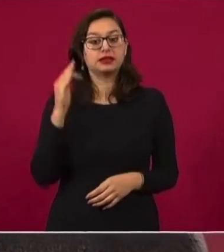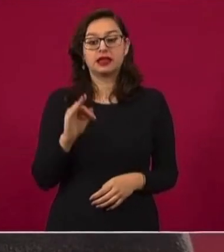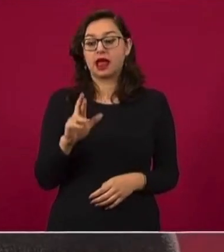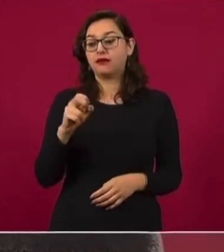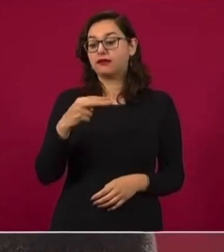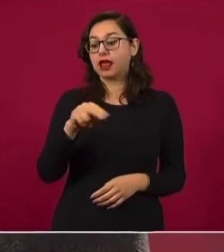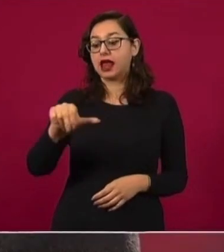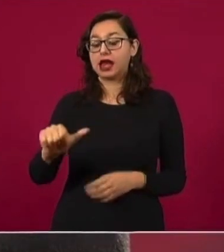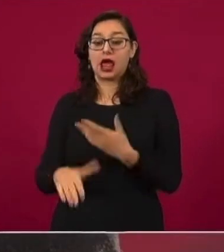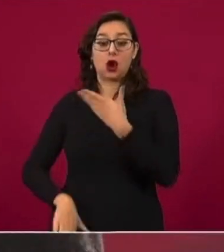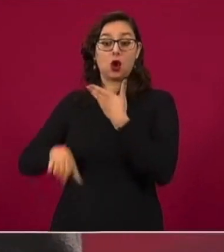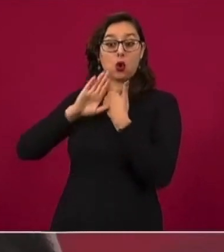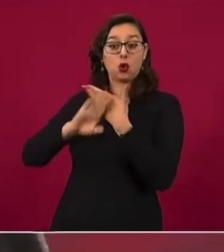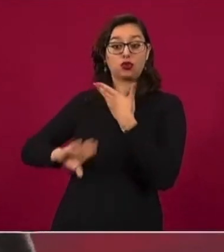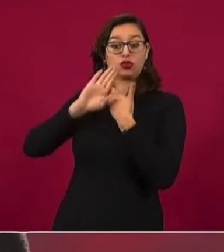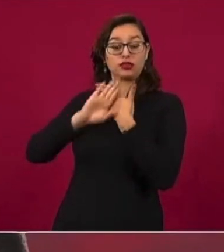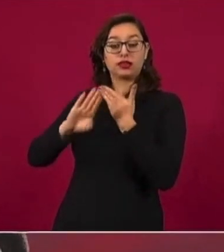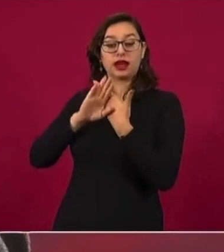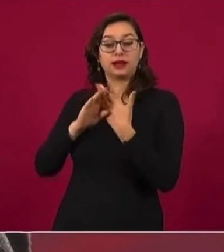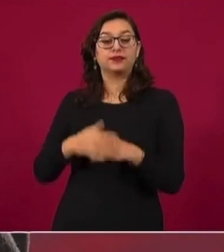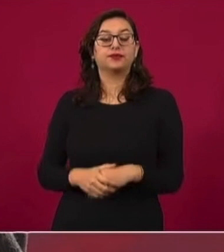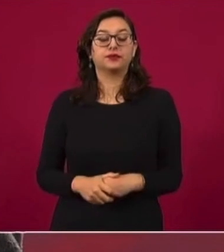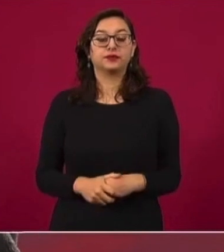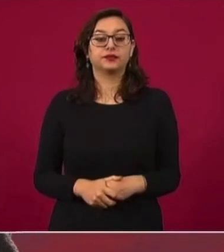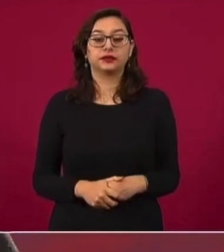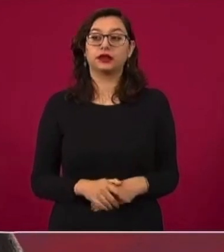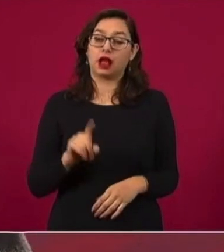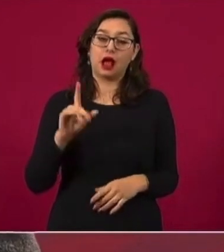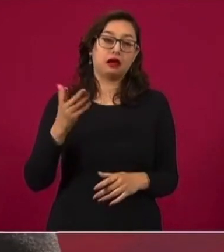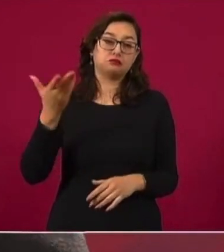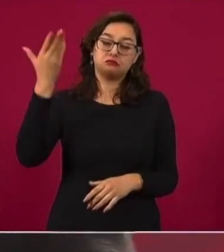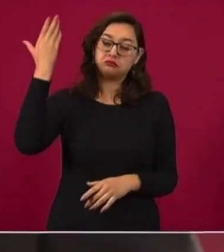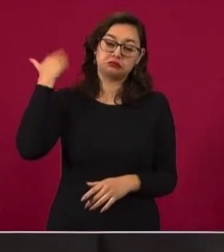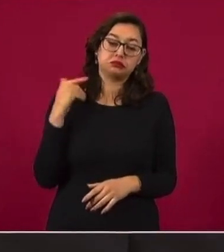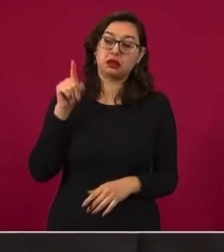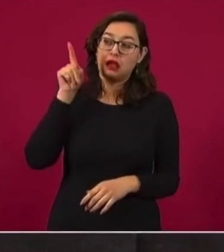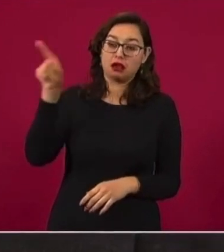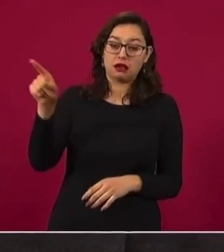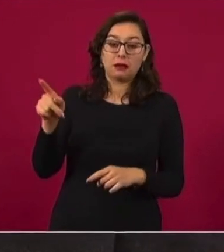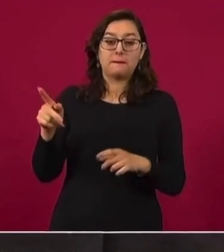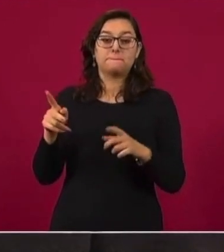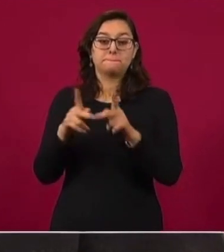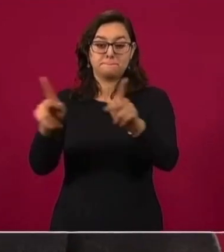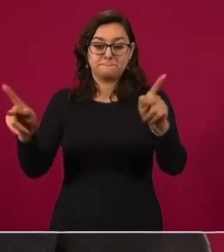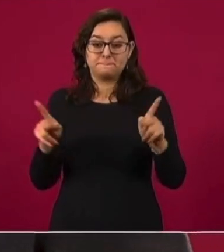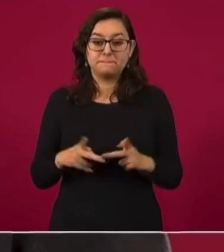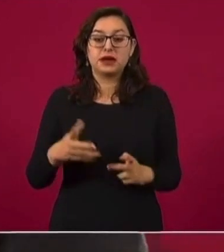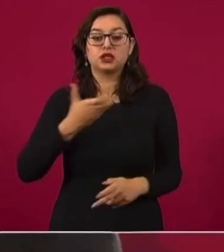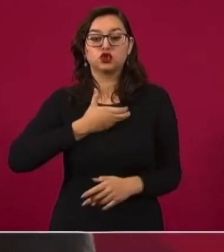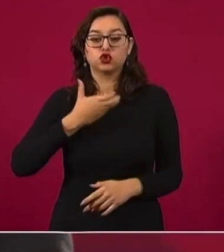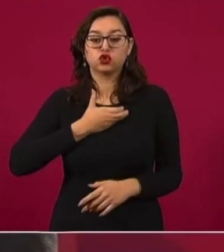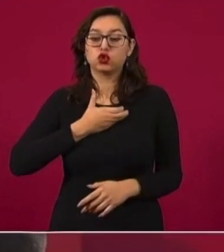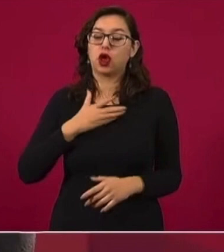protestando, pidiendo que